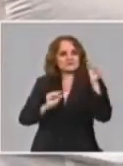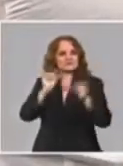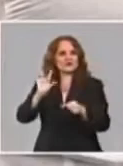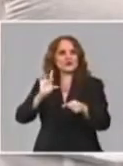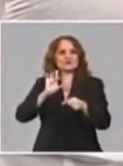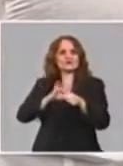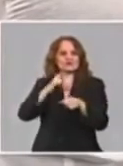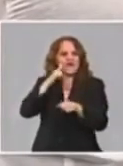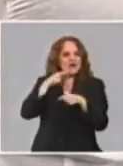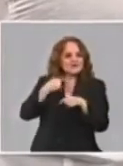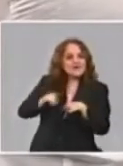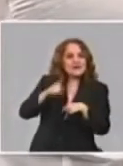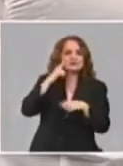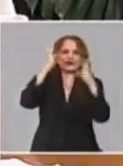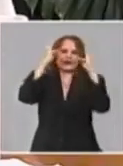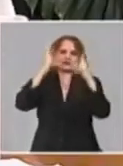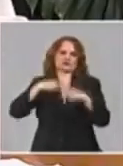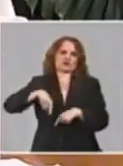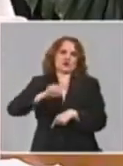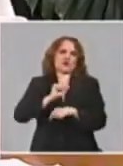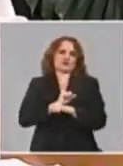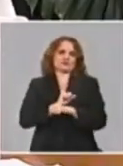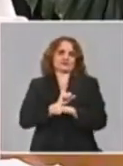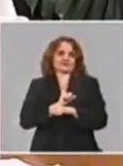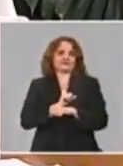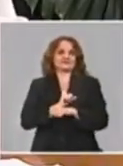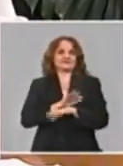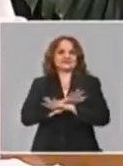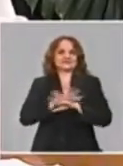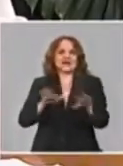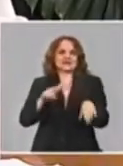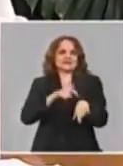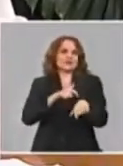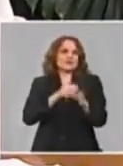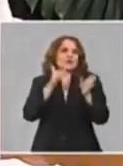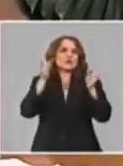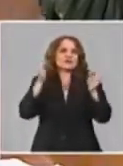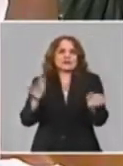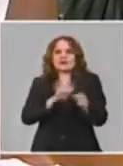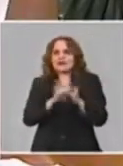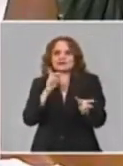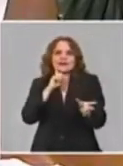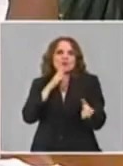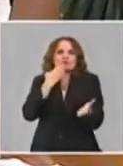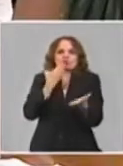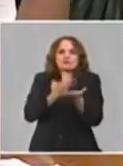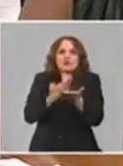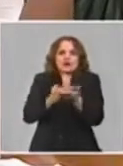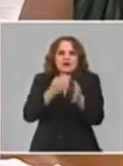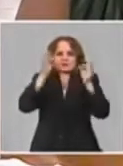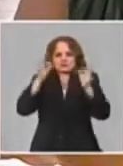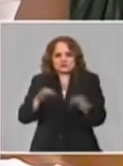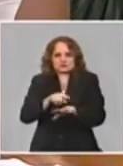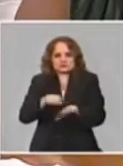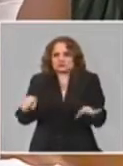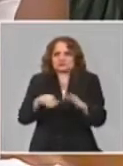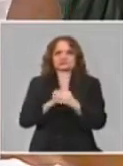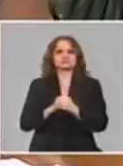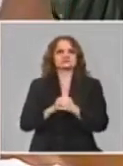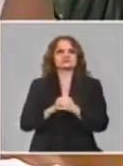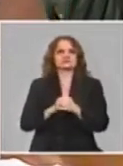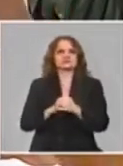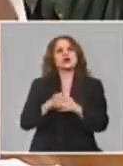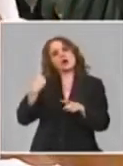existía y se estaban trabajando y ya pasaron directo a una fase casi 1 o 2 de ensayo clínico estos son productos en fase preclínica